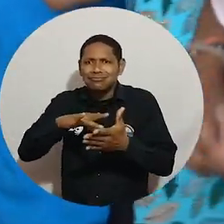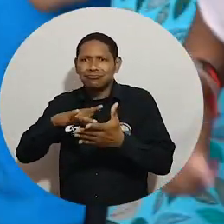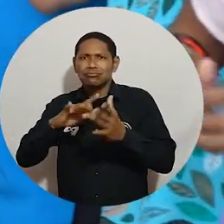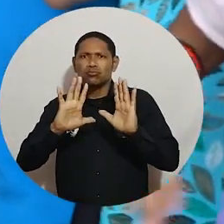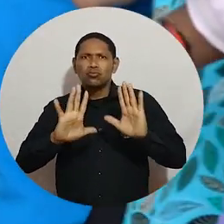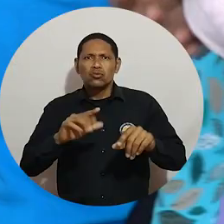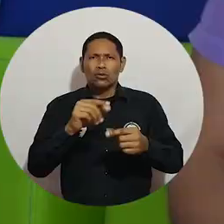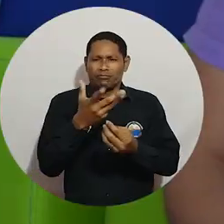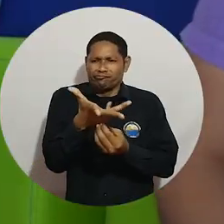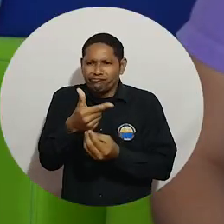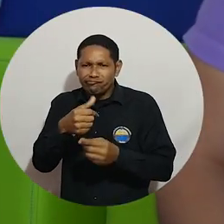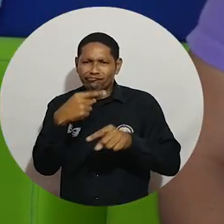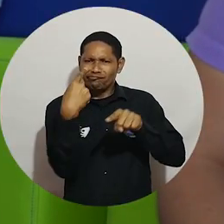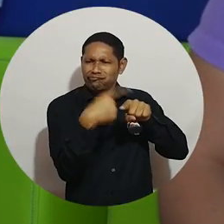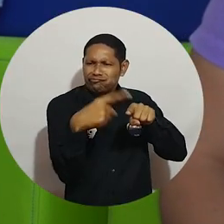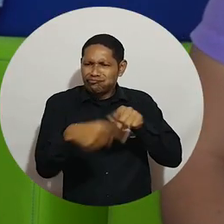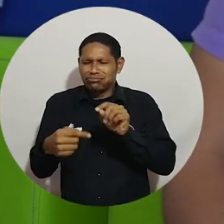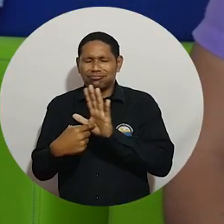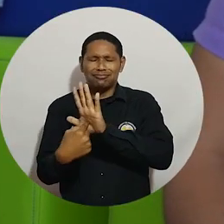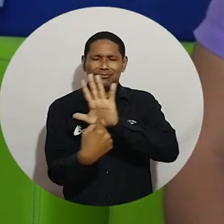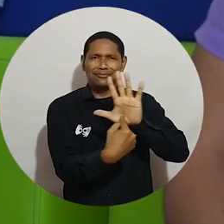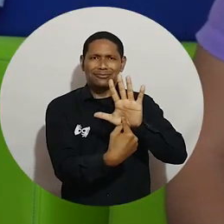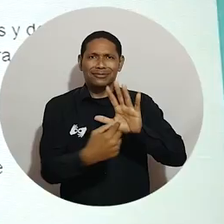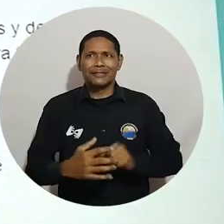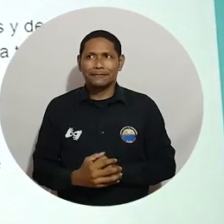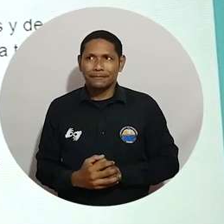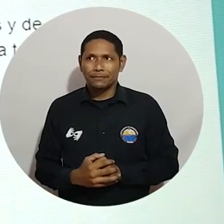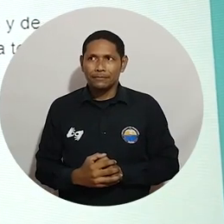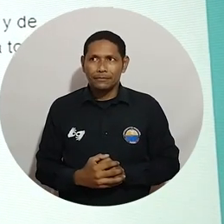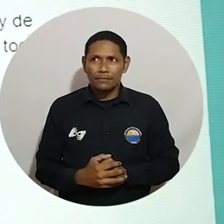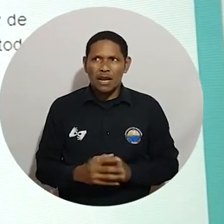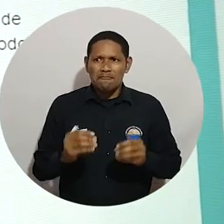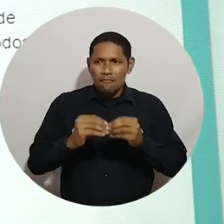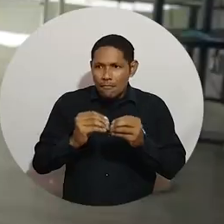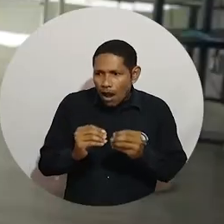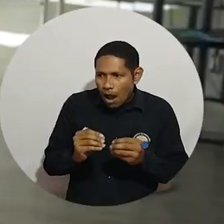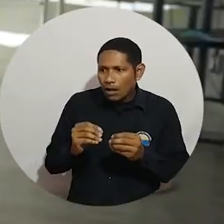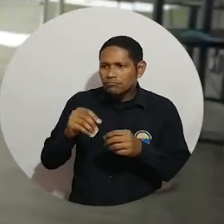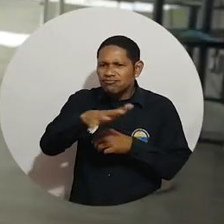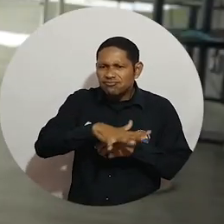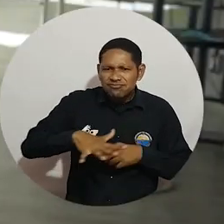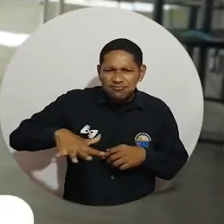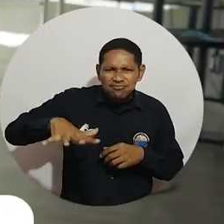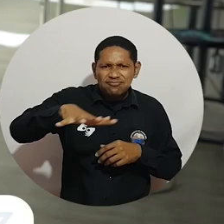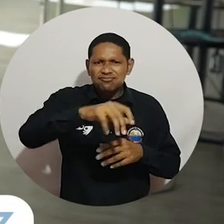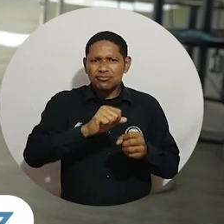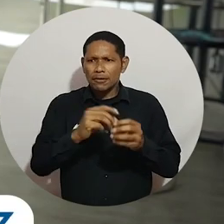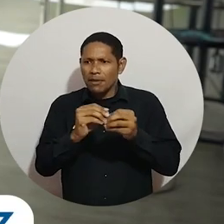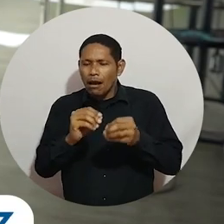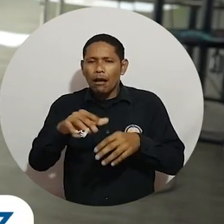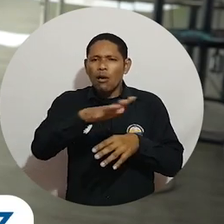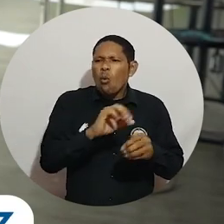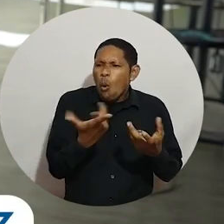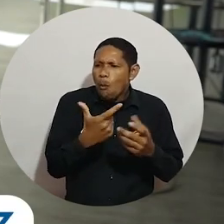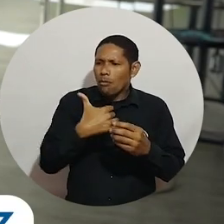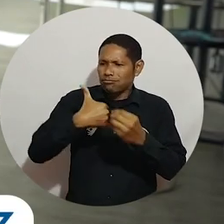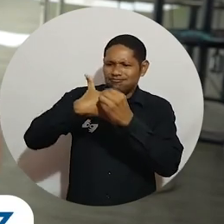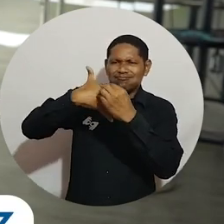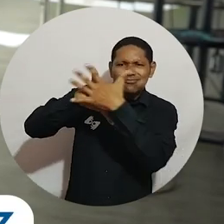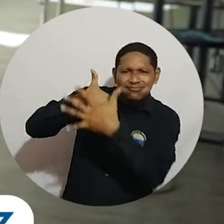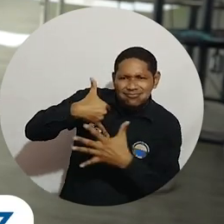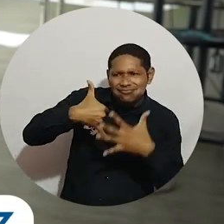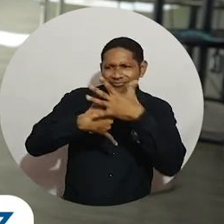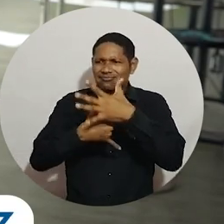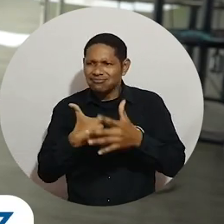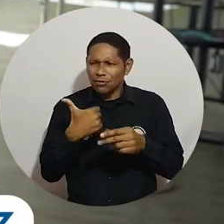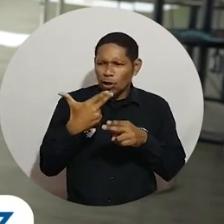a partir de actividades relacionadas con la expresión en distintos lenguajes artísticos. Hicimos un ejercicio de caracterización de tierras de diferentes